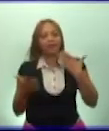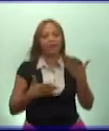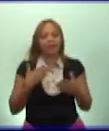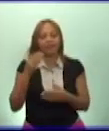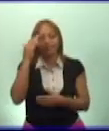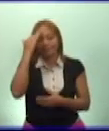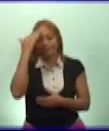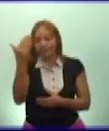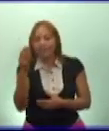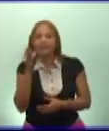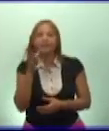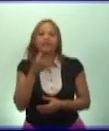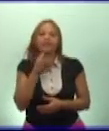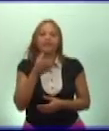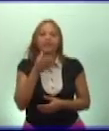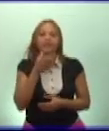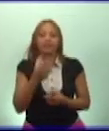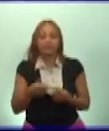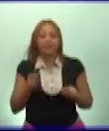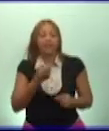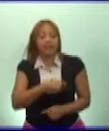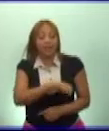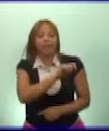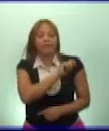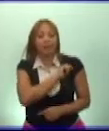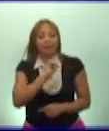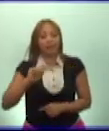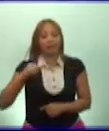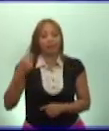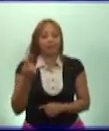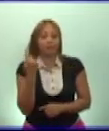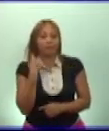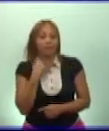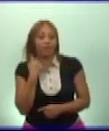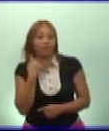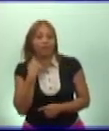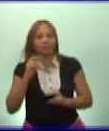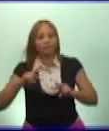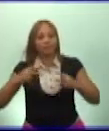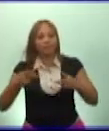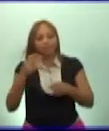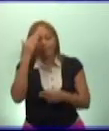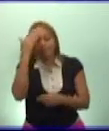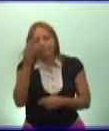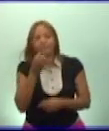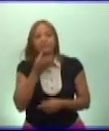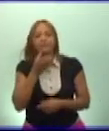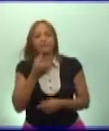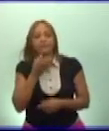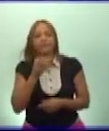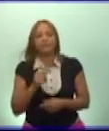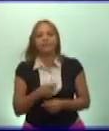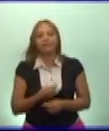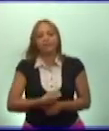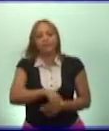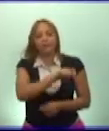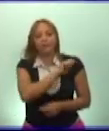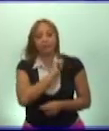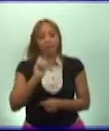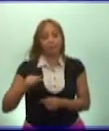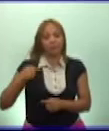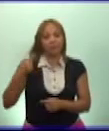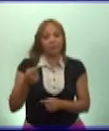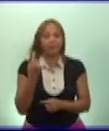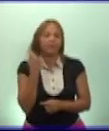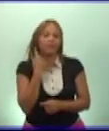gracias Fidel. Y el pueblo después de un año repite, gracias Fidel. Y el pueblo después